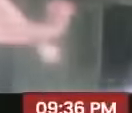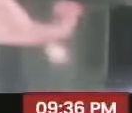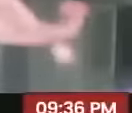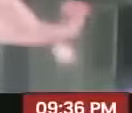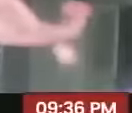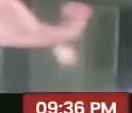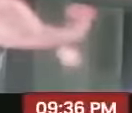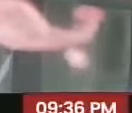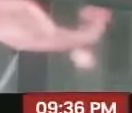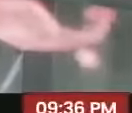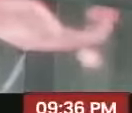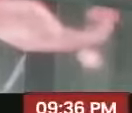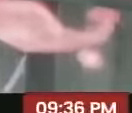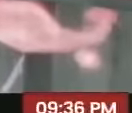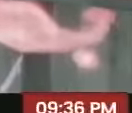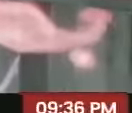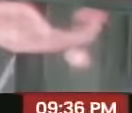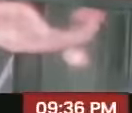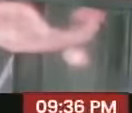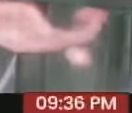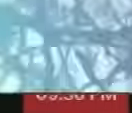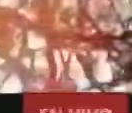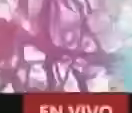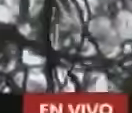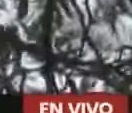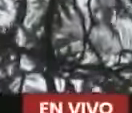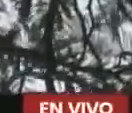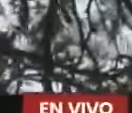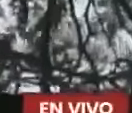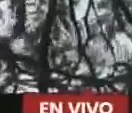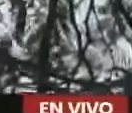A nosotros la guerra también nos atravesó el corazón.